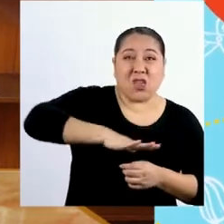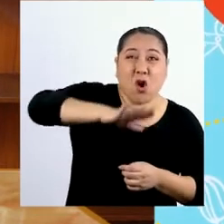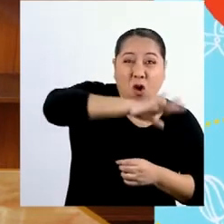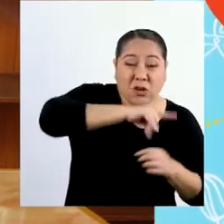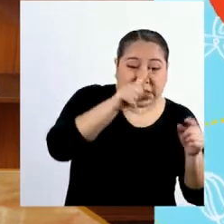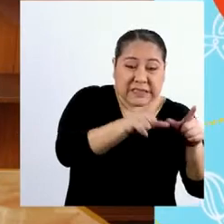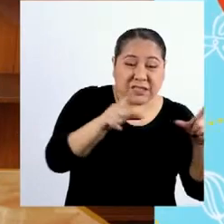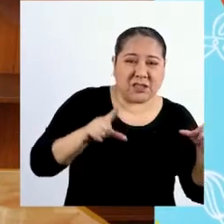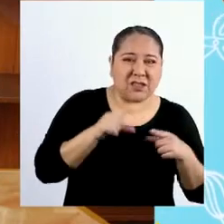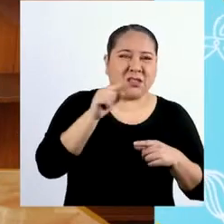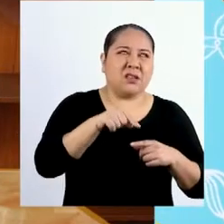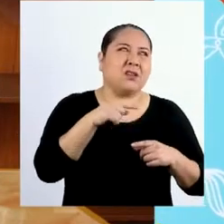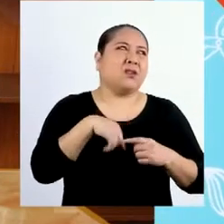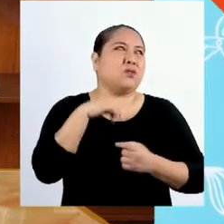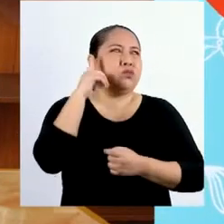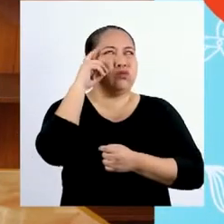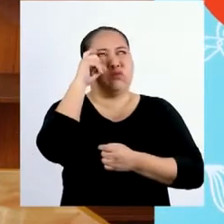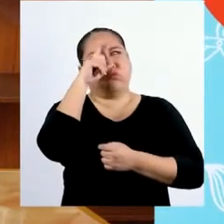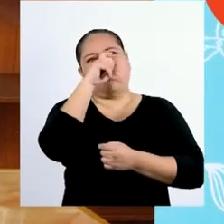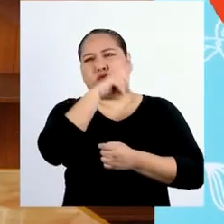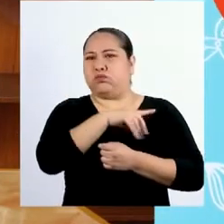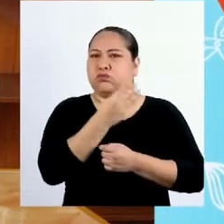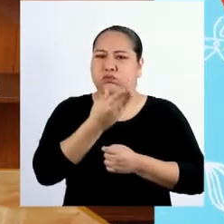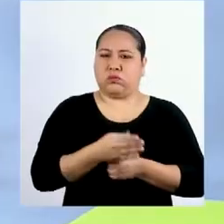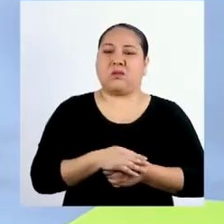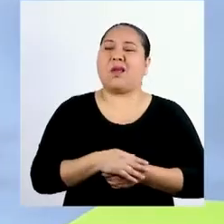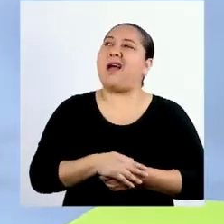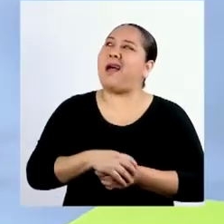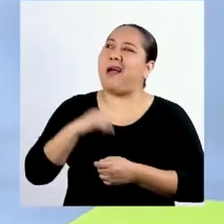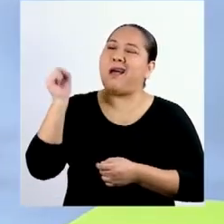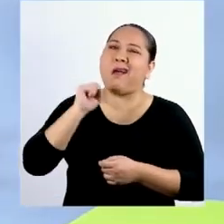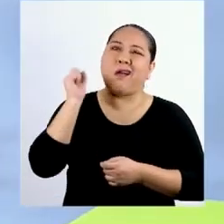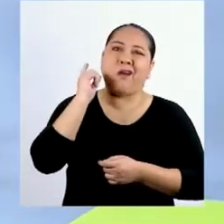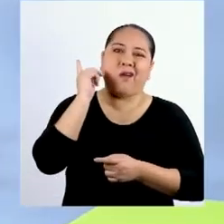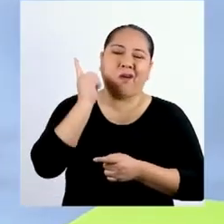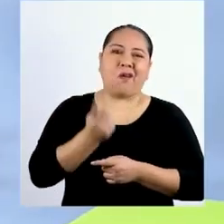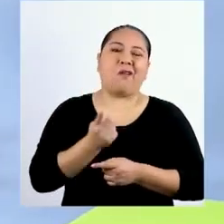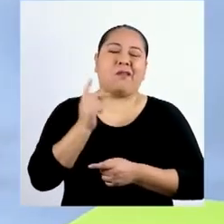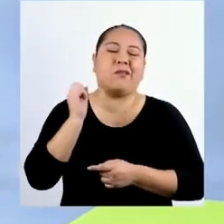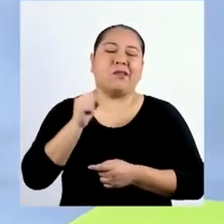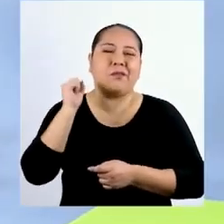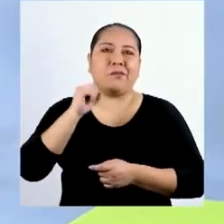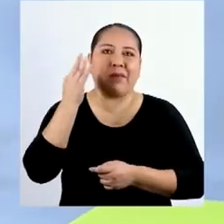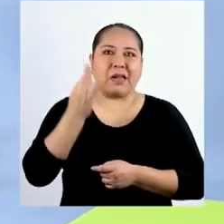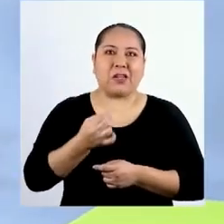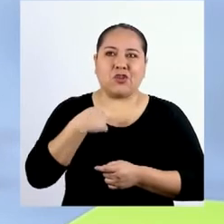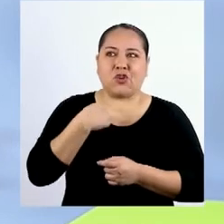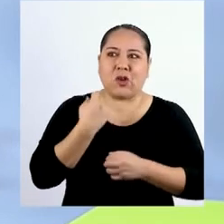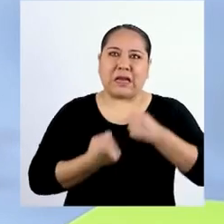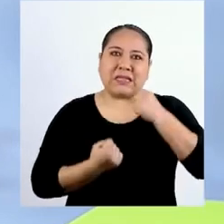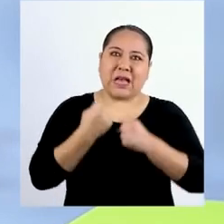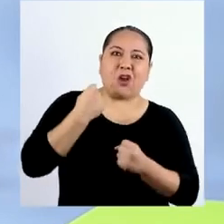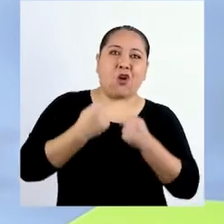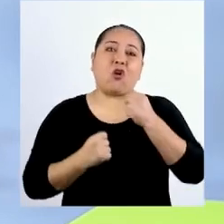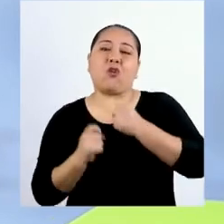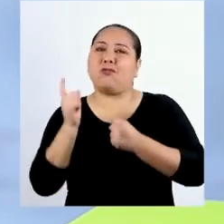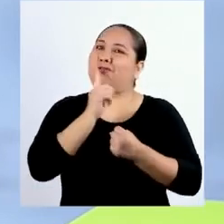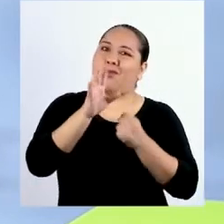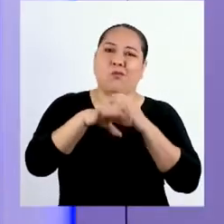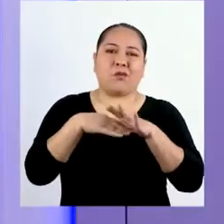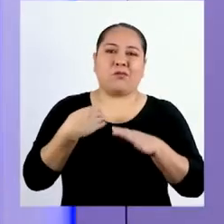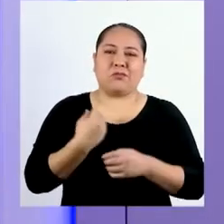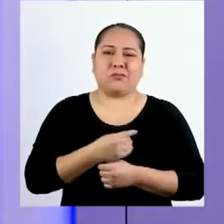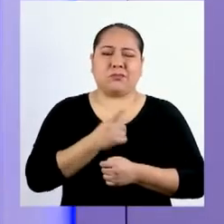espacio se volvió todo un desafío. Es verdad. Yo quería salir a correr, pero no podía.